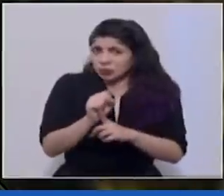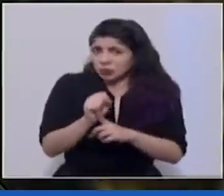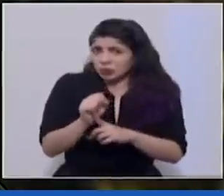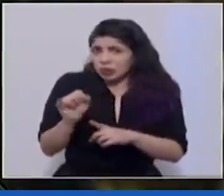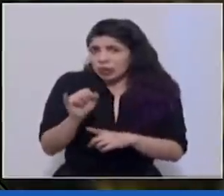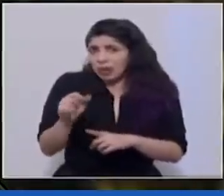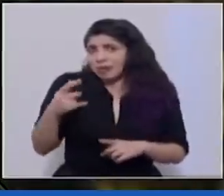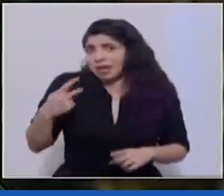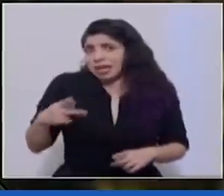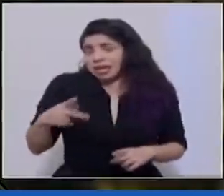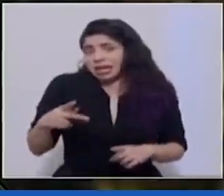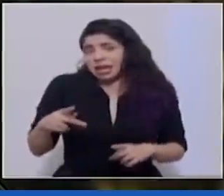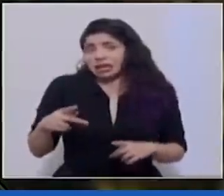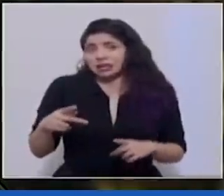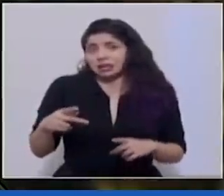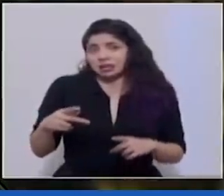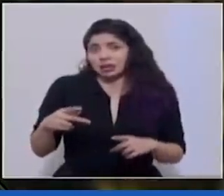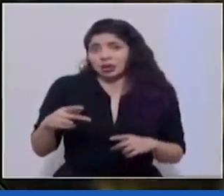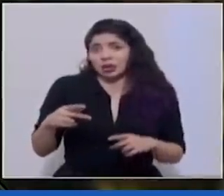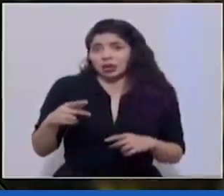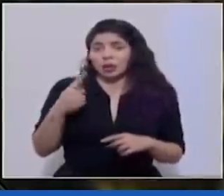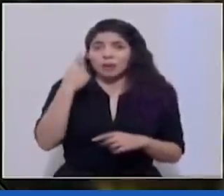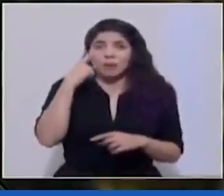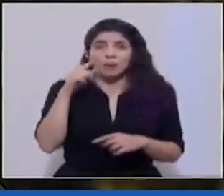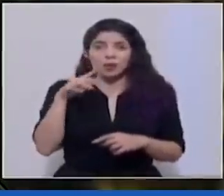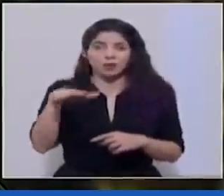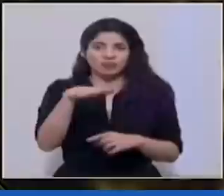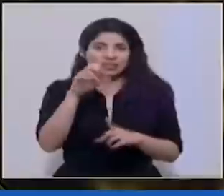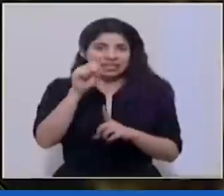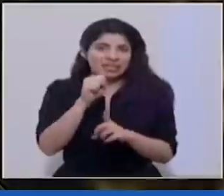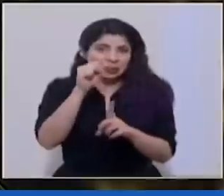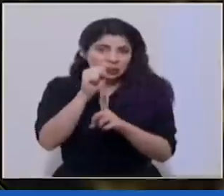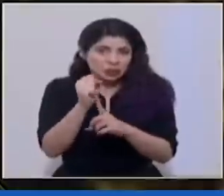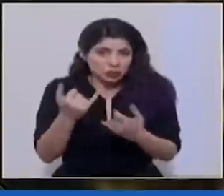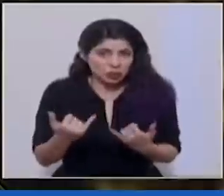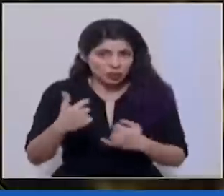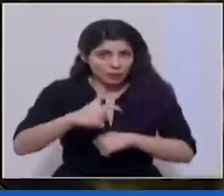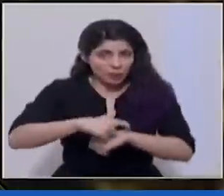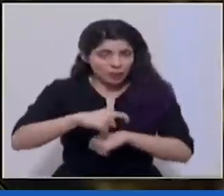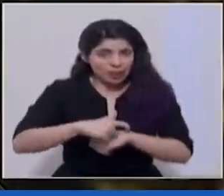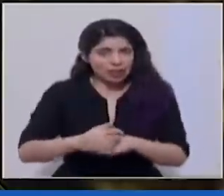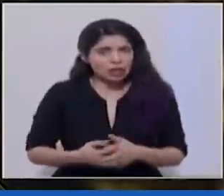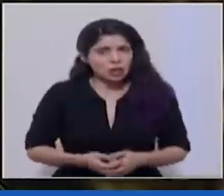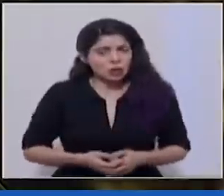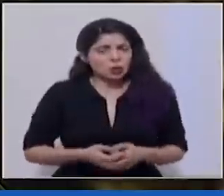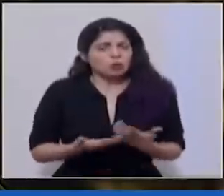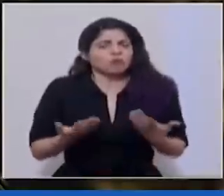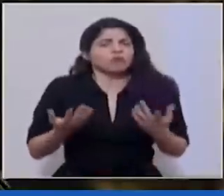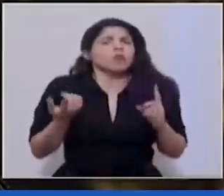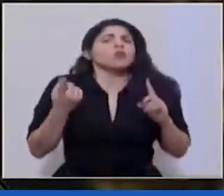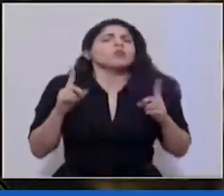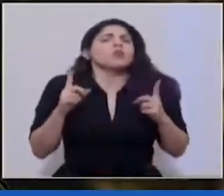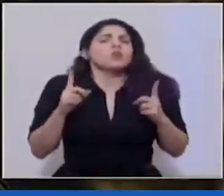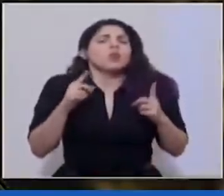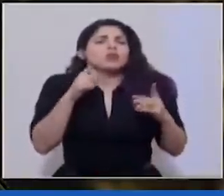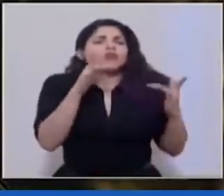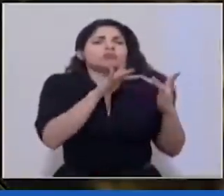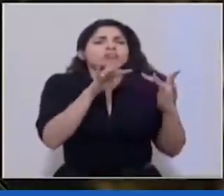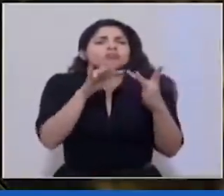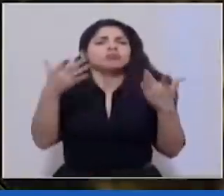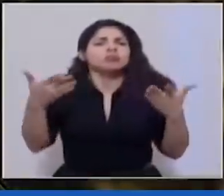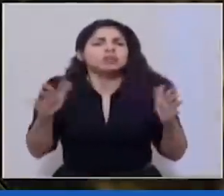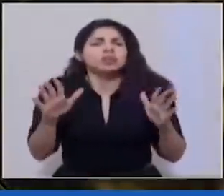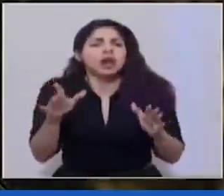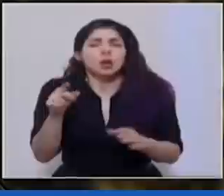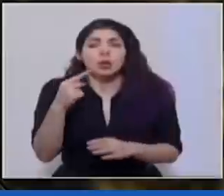ver también expuestos de esa coyuntura en este momento con cuáles organizaciones discutieron ustedes